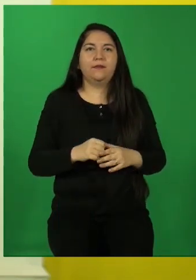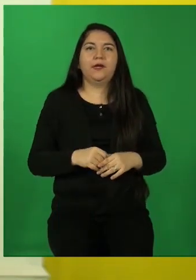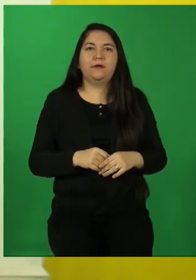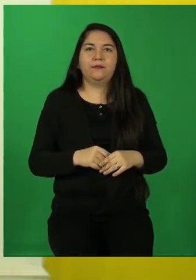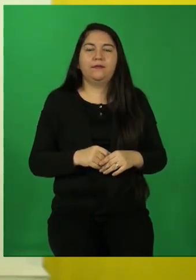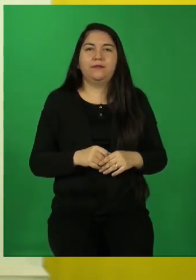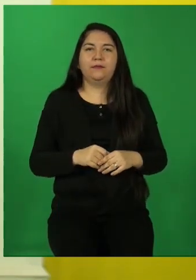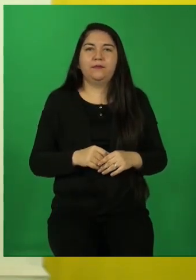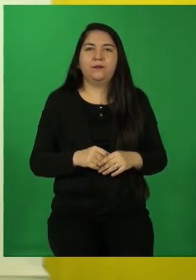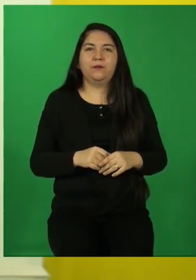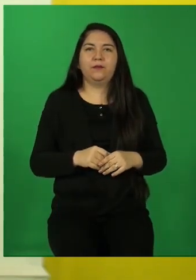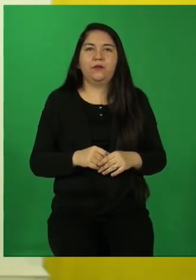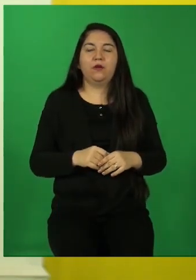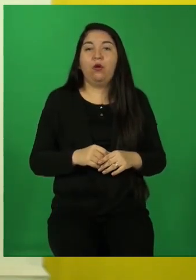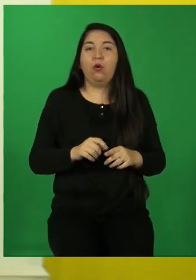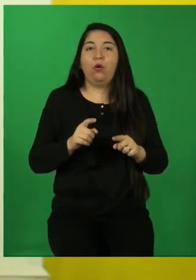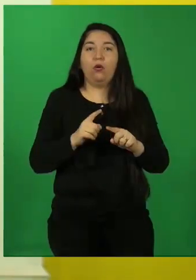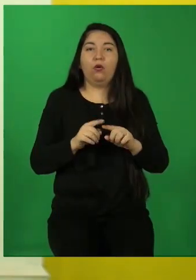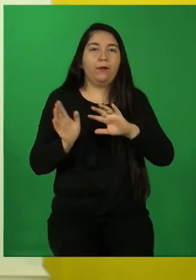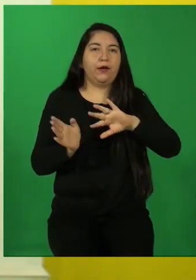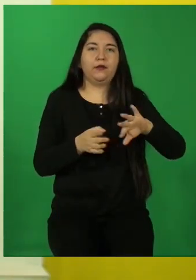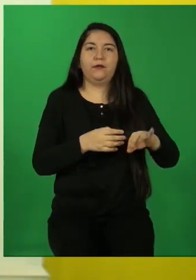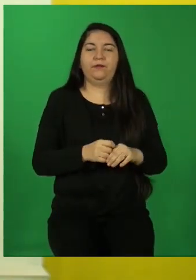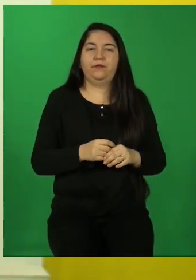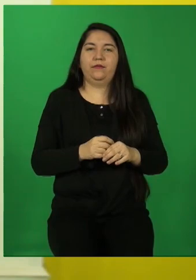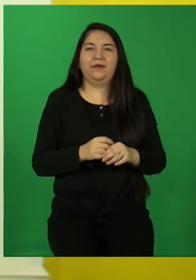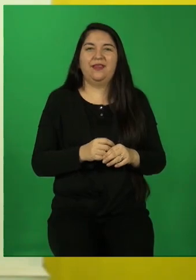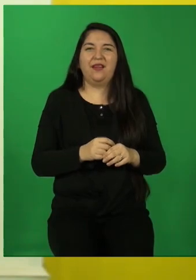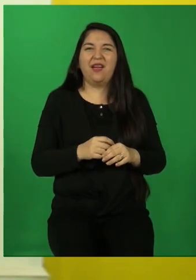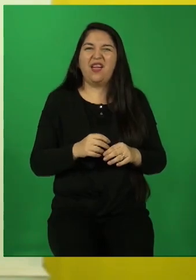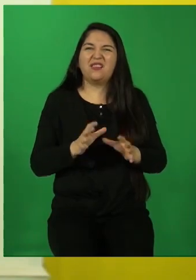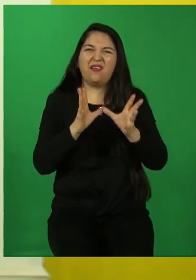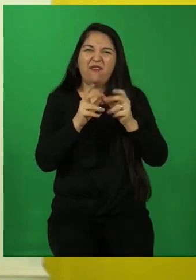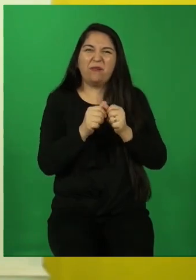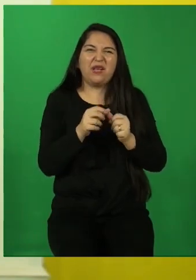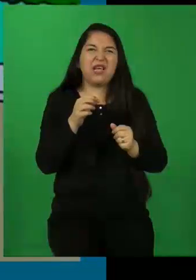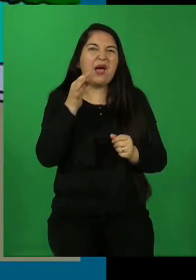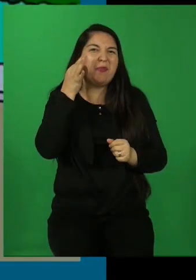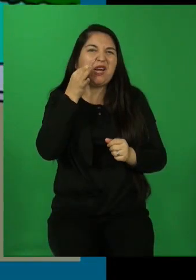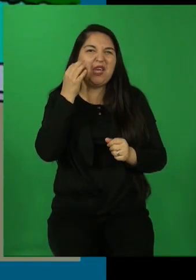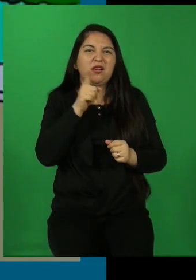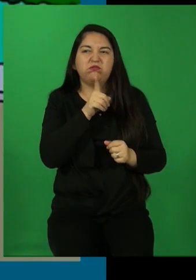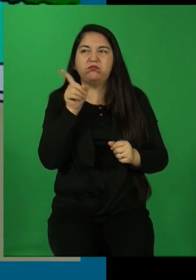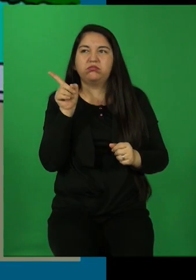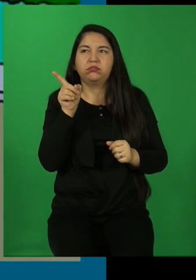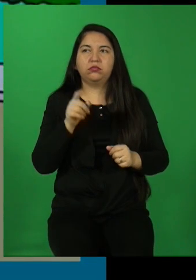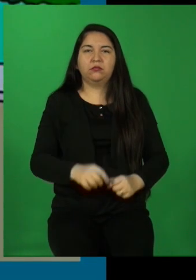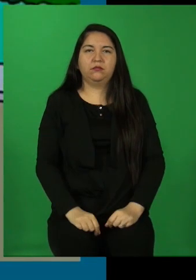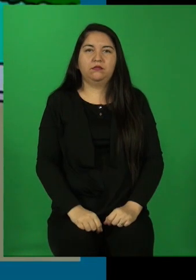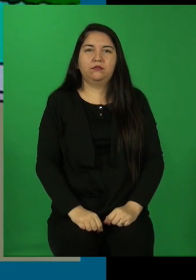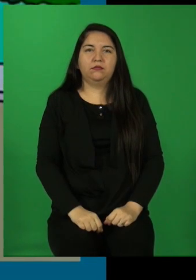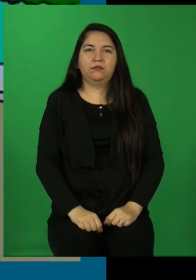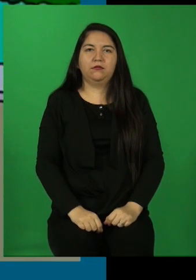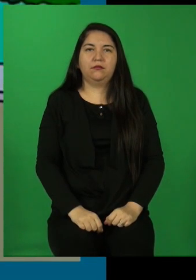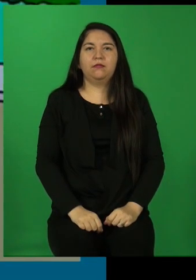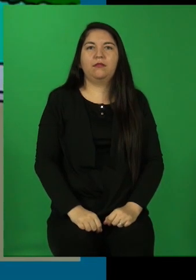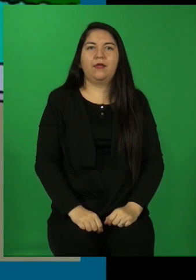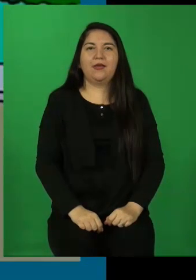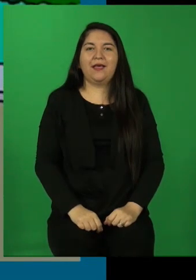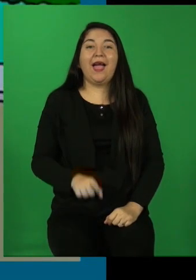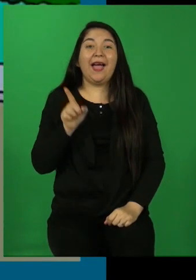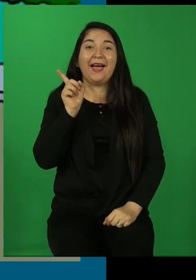Acá tenemos un capítulo de los Simpsons, donde el abuelo hizo eso. Fue ese tópico. El autor